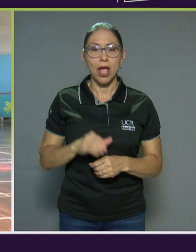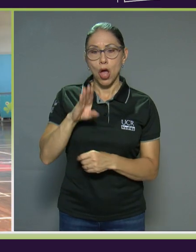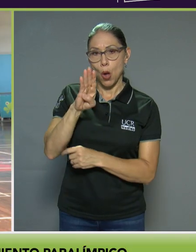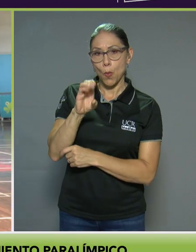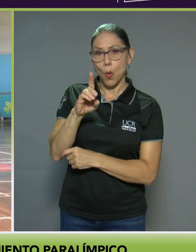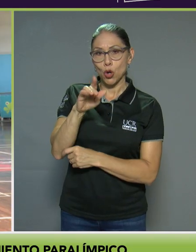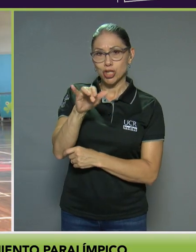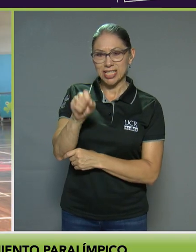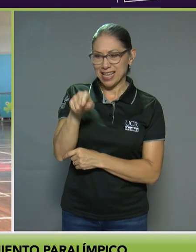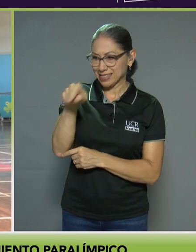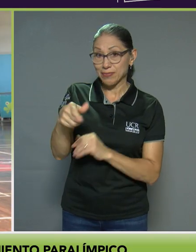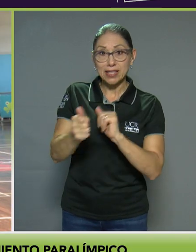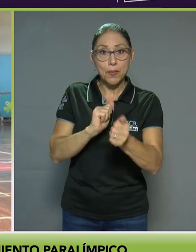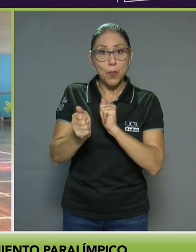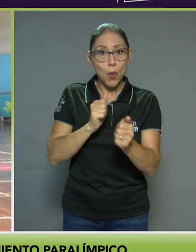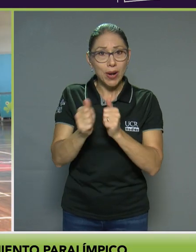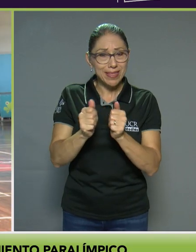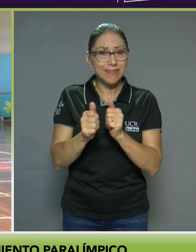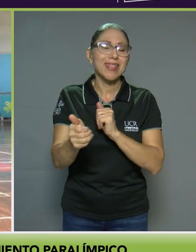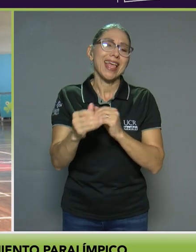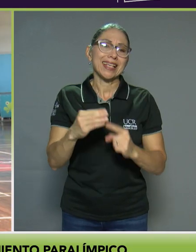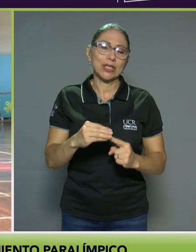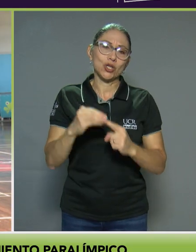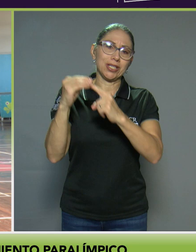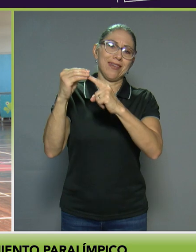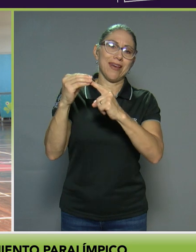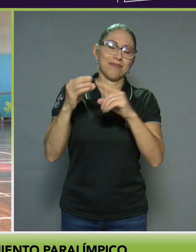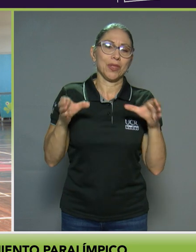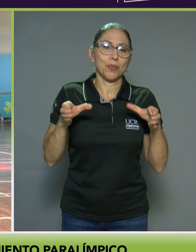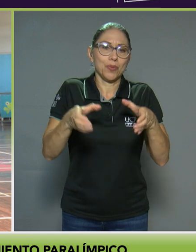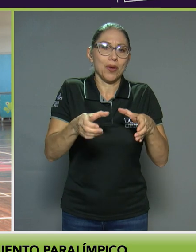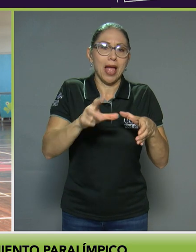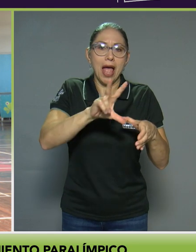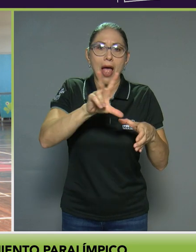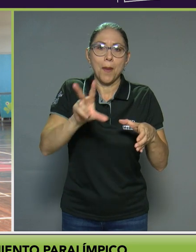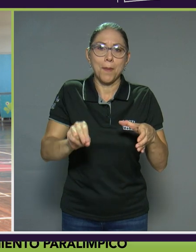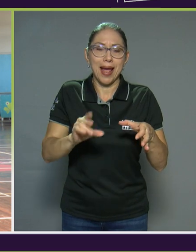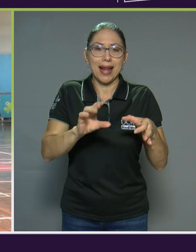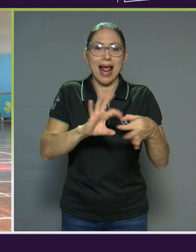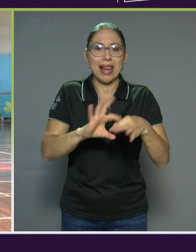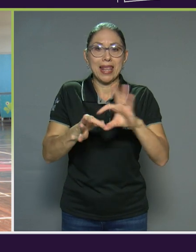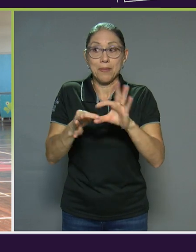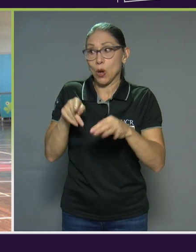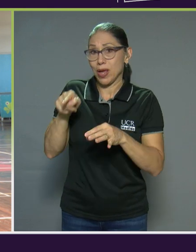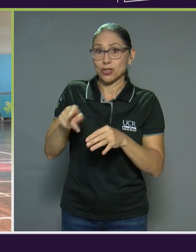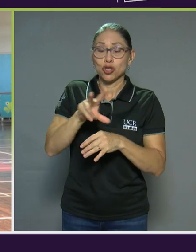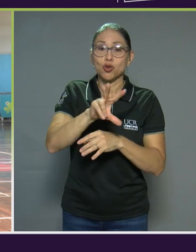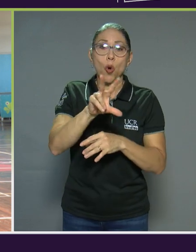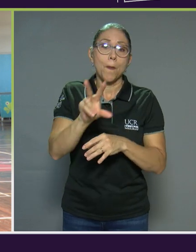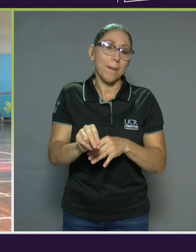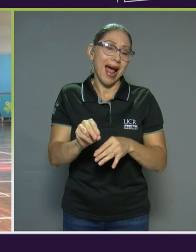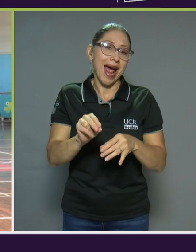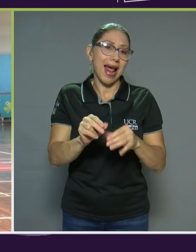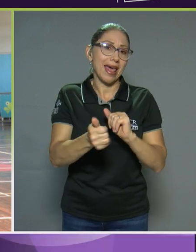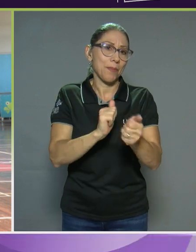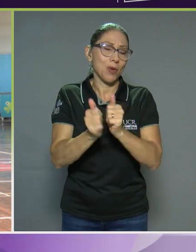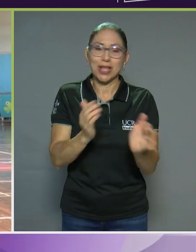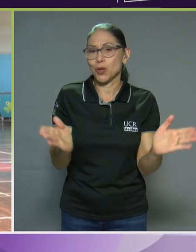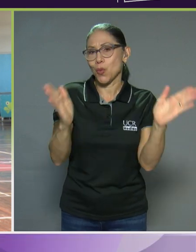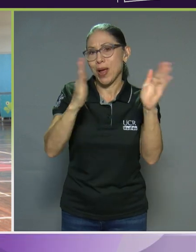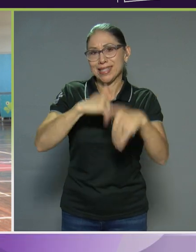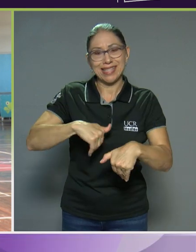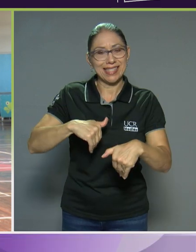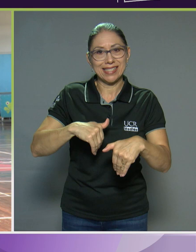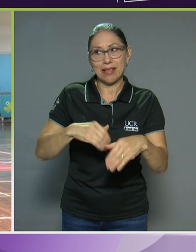es una disciplina exclusiva del movimiento paralímpico, solo es un paradeporte, no existe en la versión convencional o del ciclo